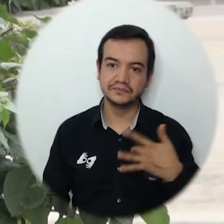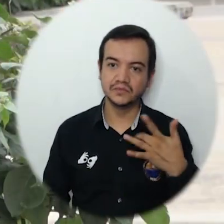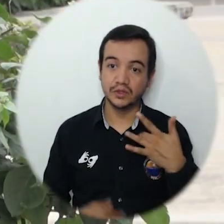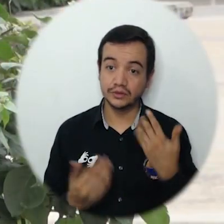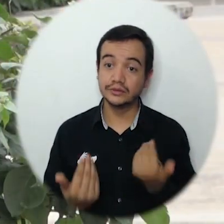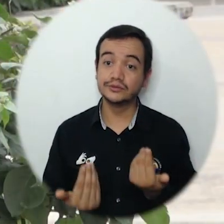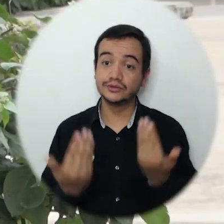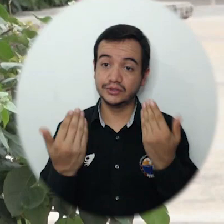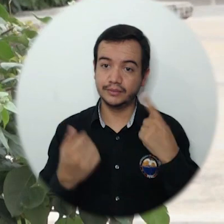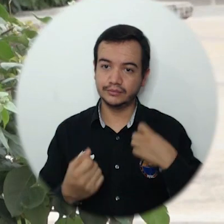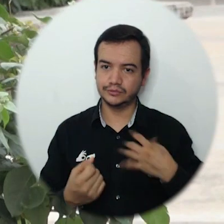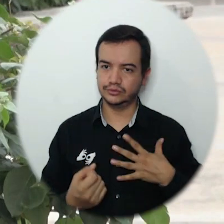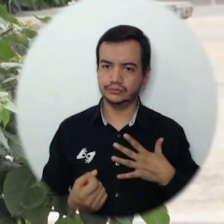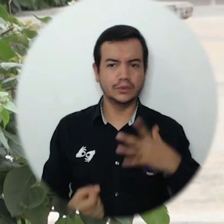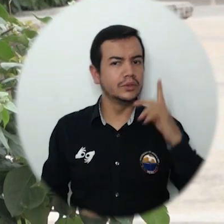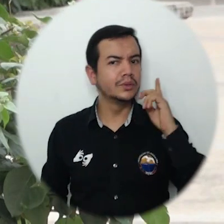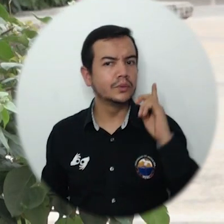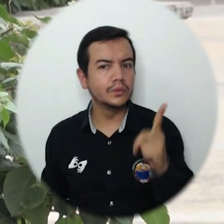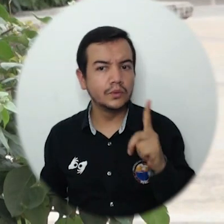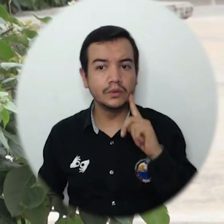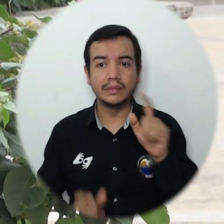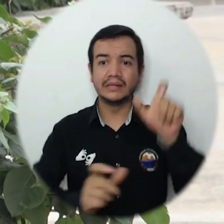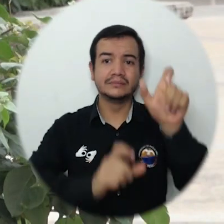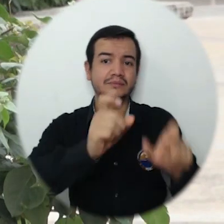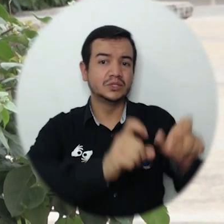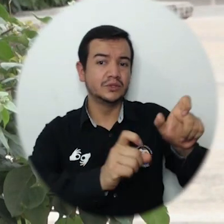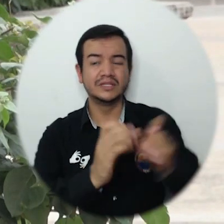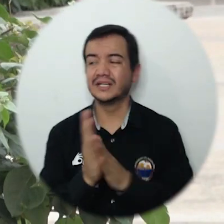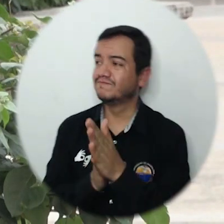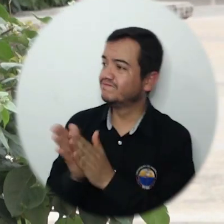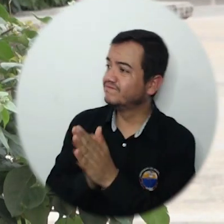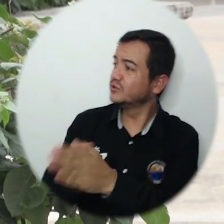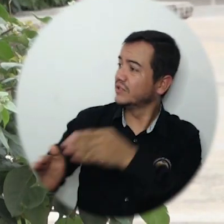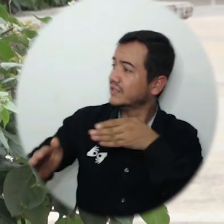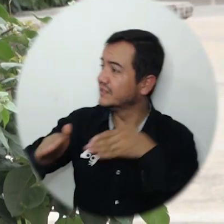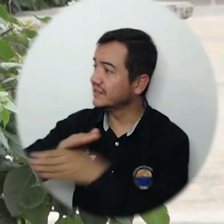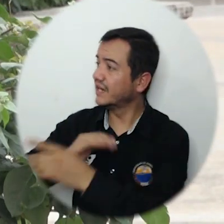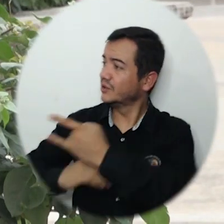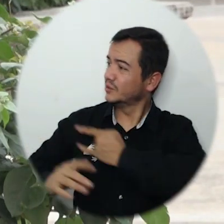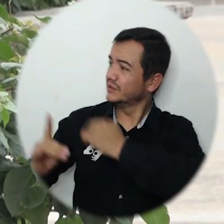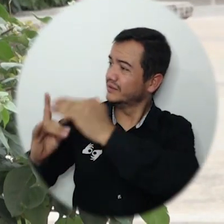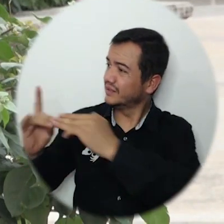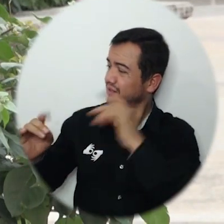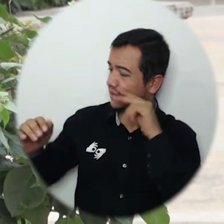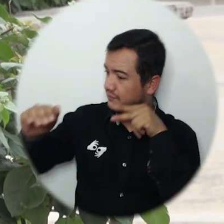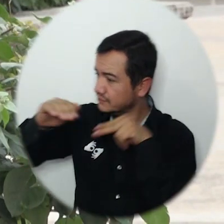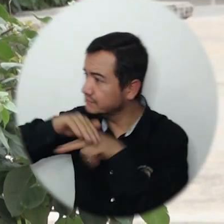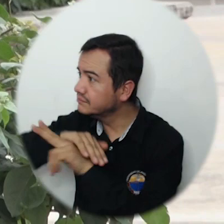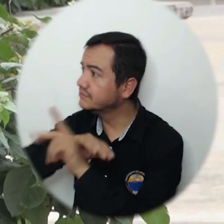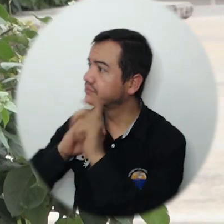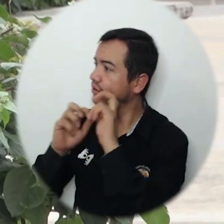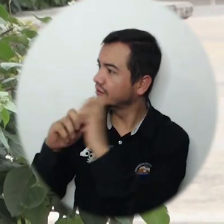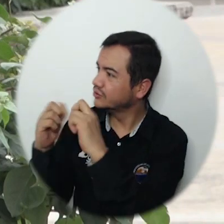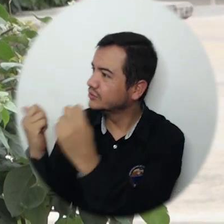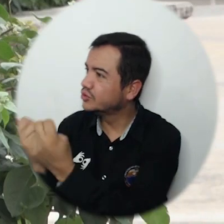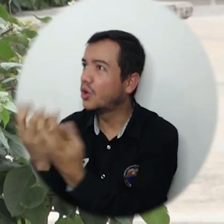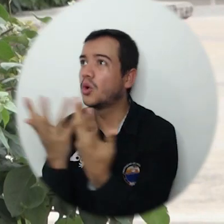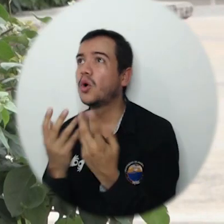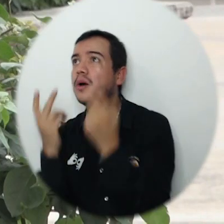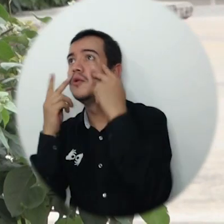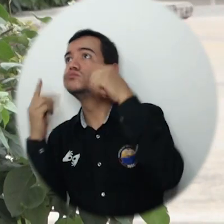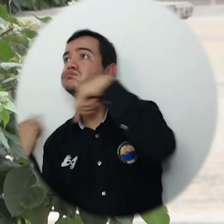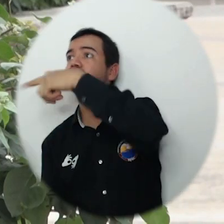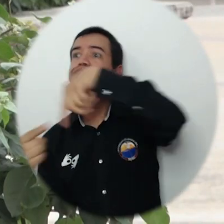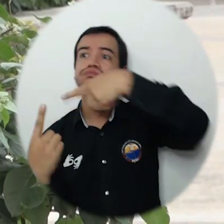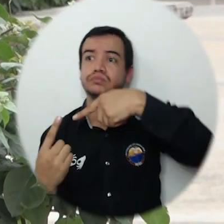Bueno, yo considero que esta es una oportunidad para muchos que de pronto quisieran tener la experiencia de estar en el aula, conocer